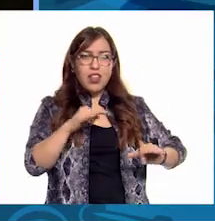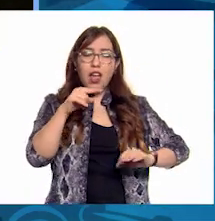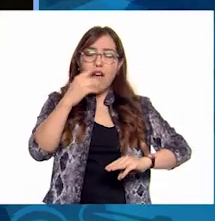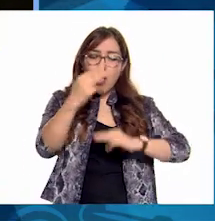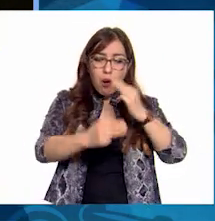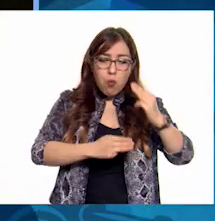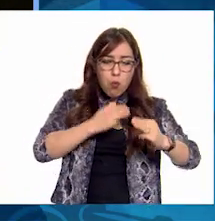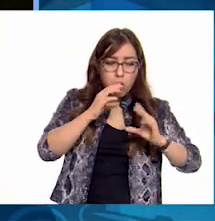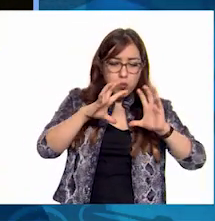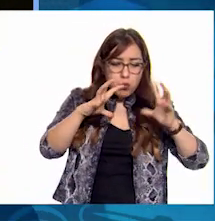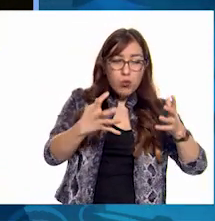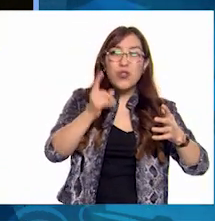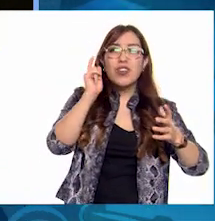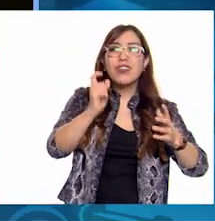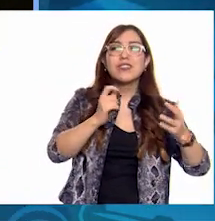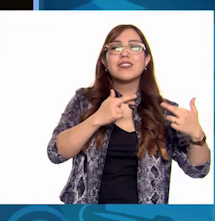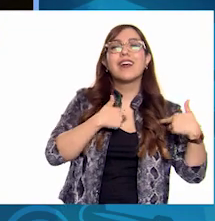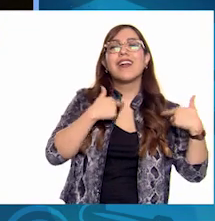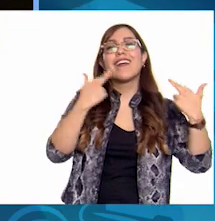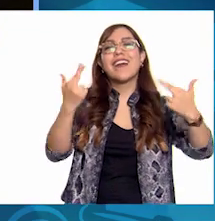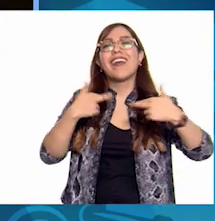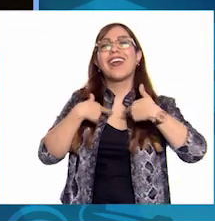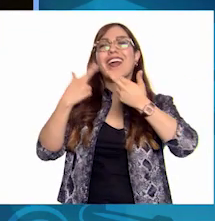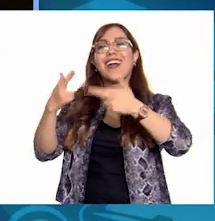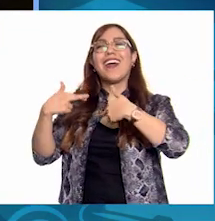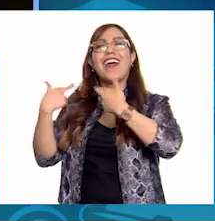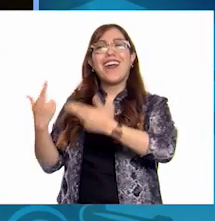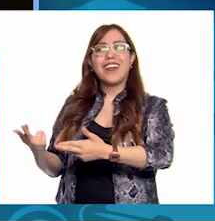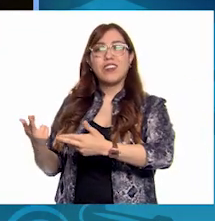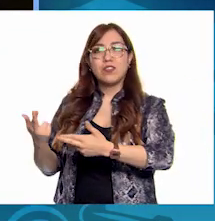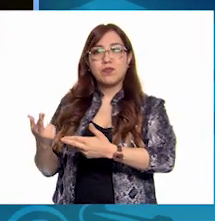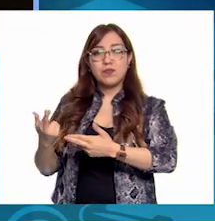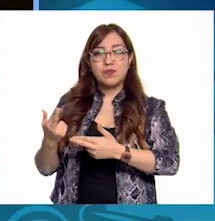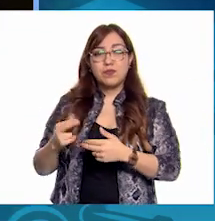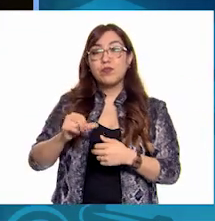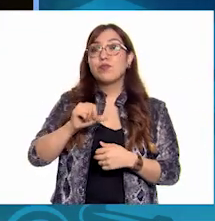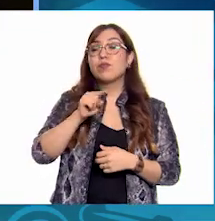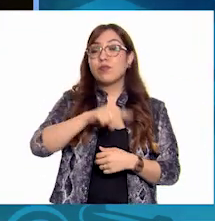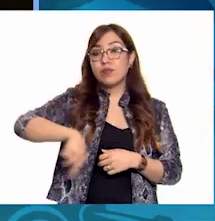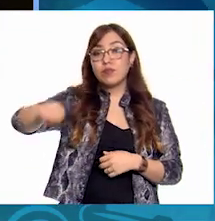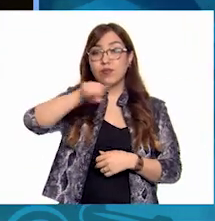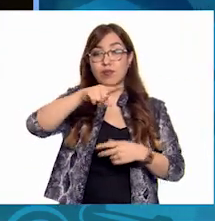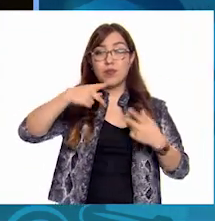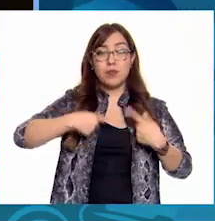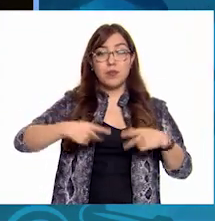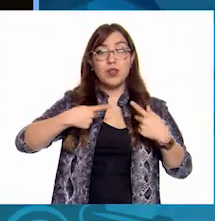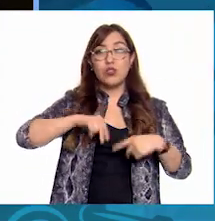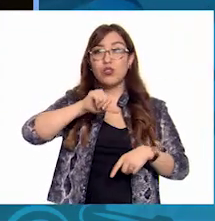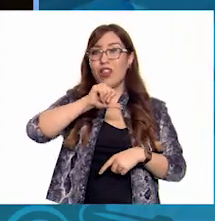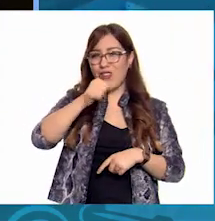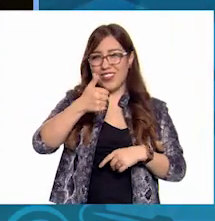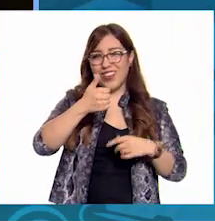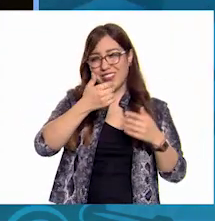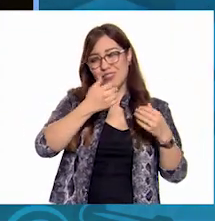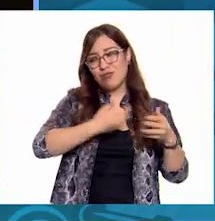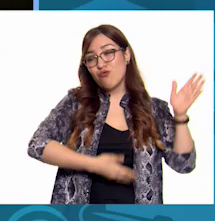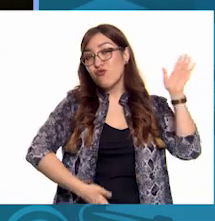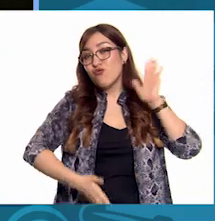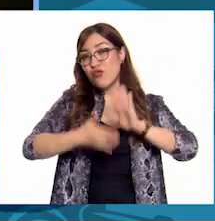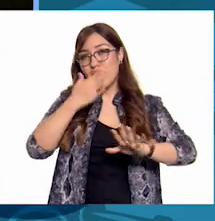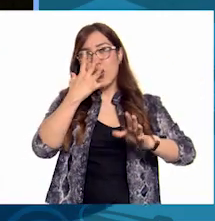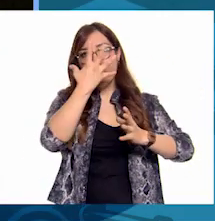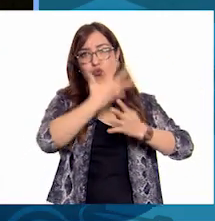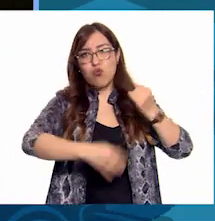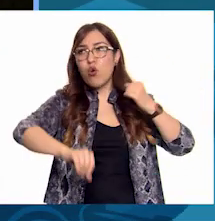El resto de la humanidad Había llegado al planeta Tink Quien